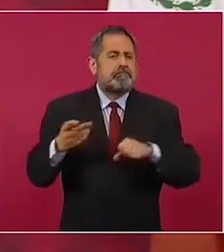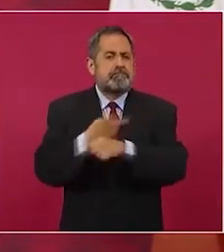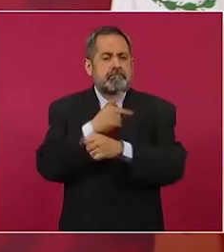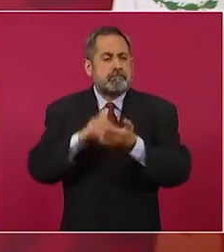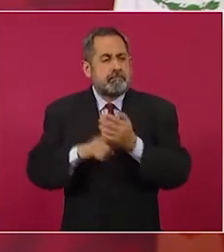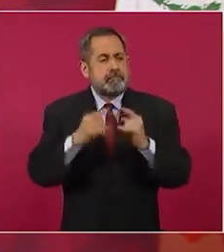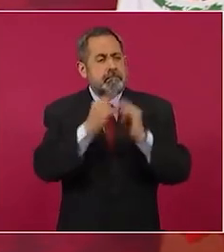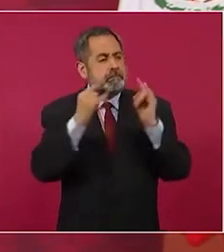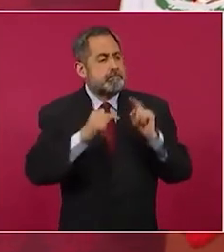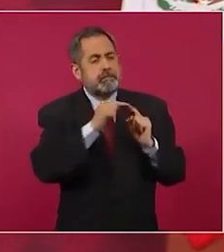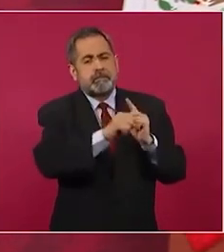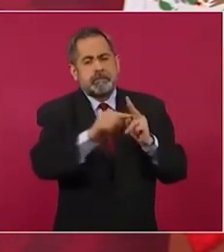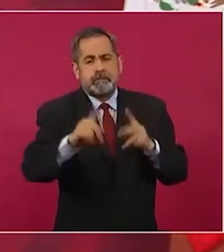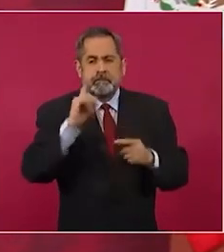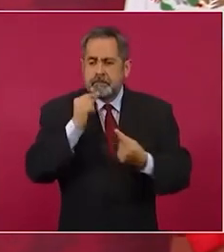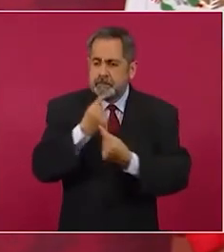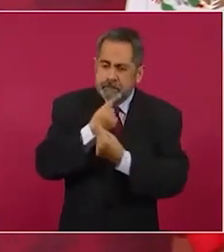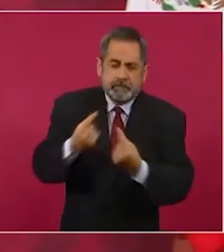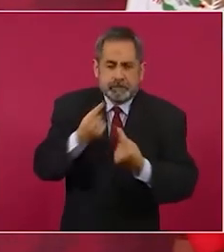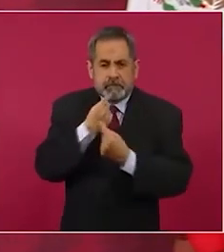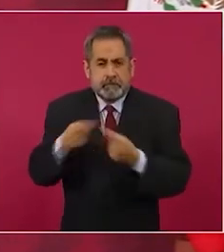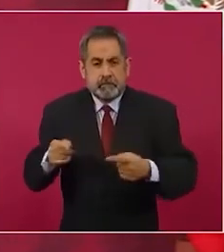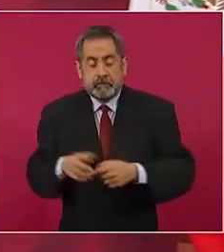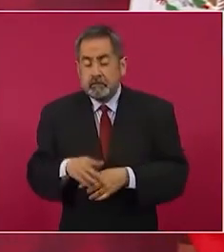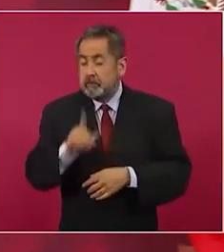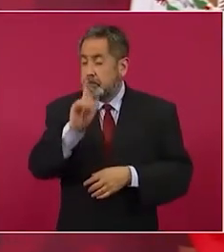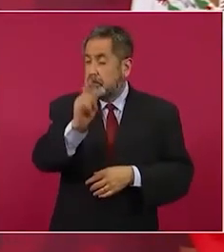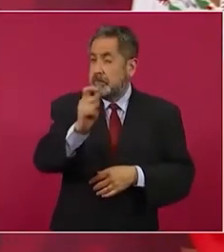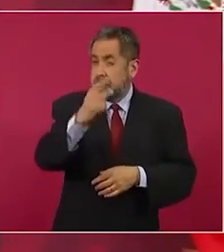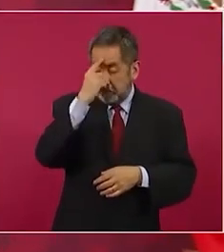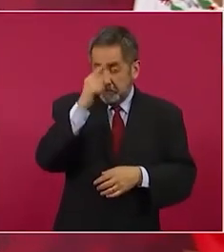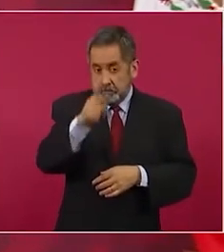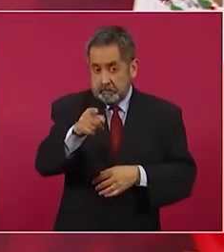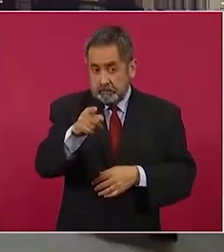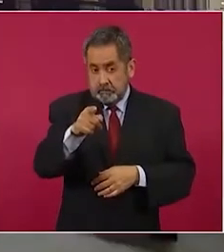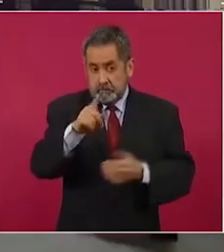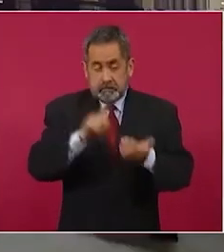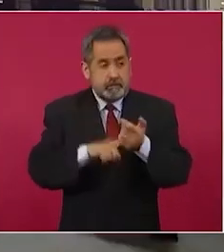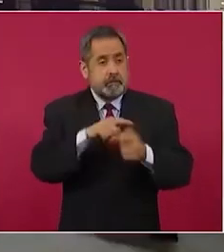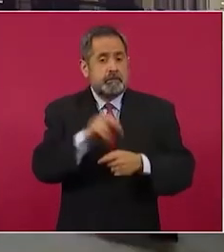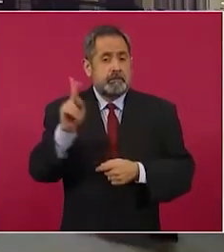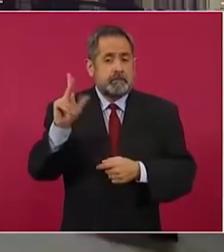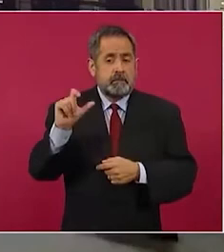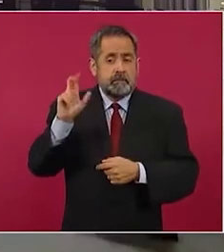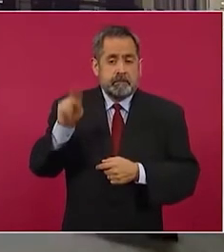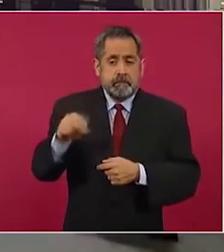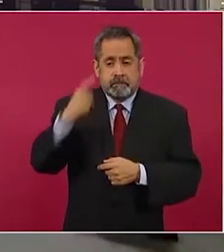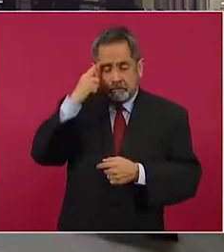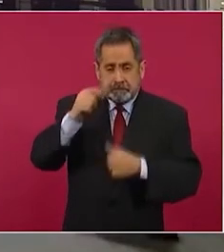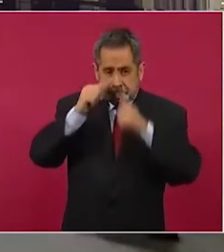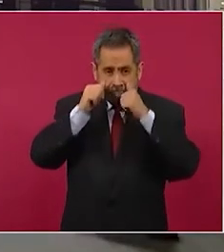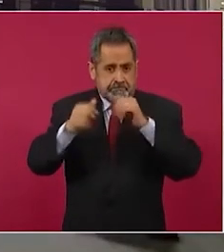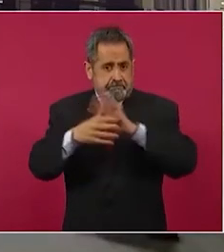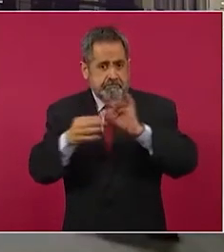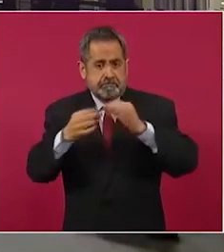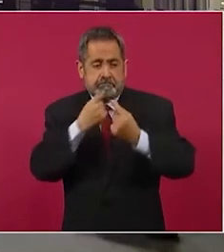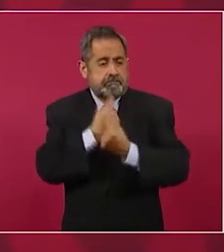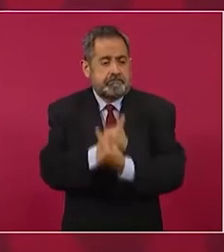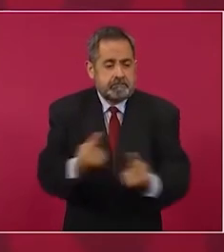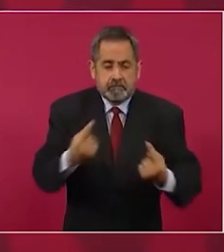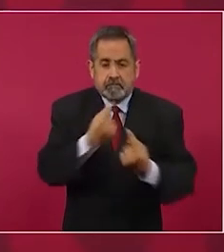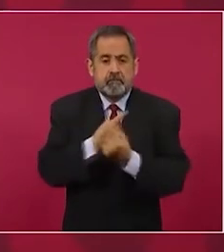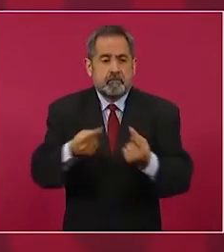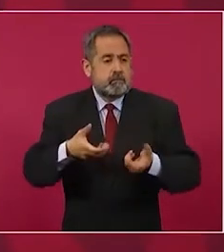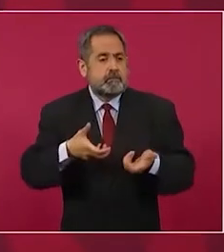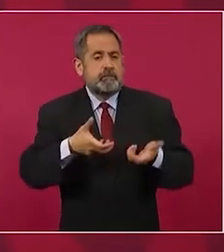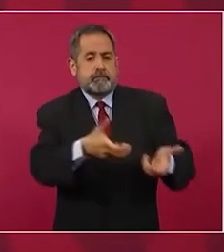albergues de niñas niños tenemos pendiente lo del plan de atención a niñas niños